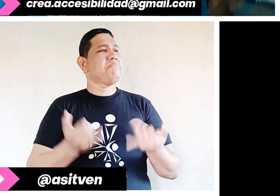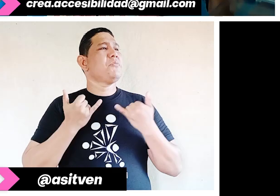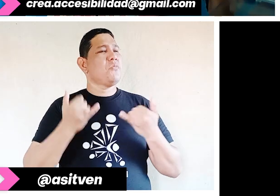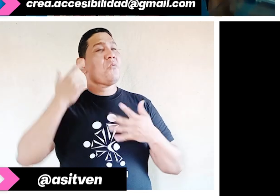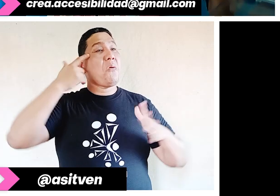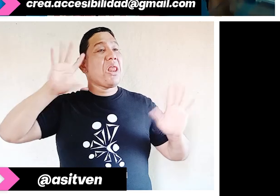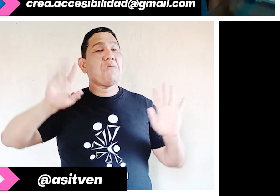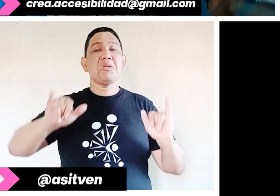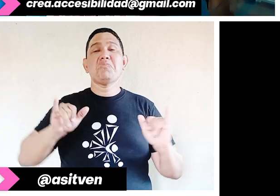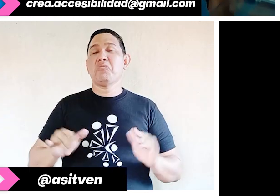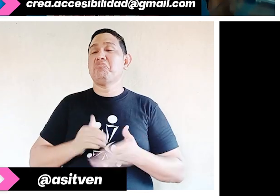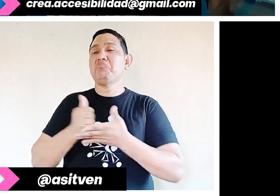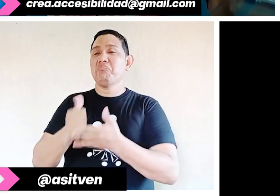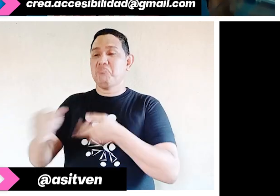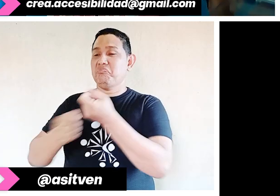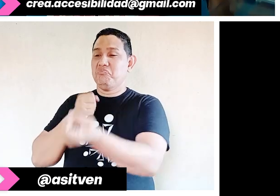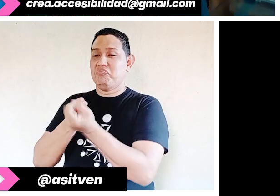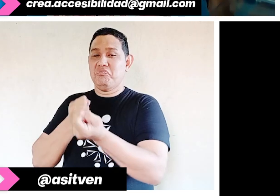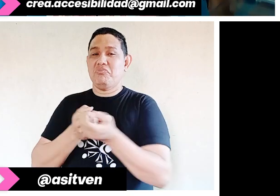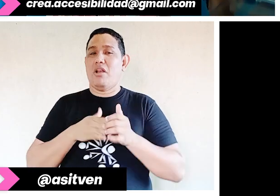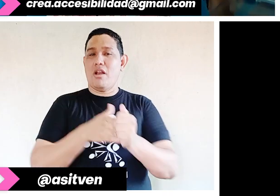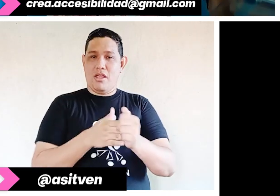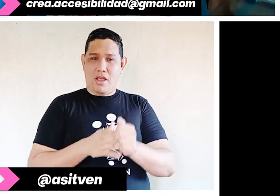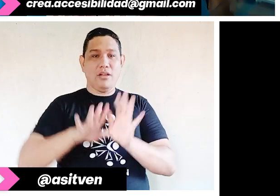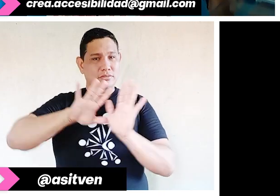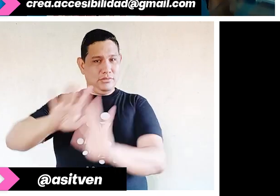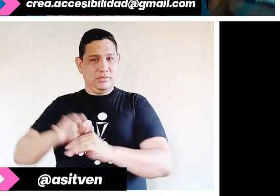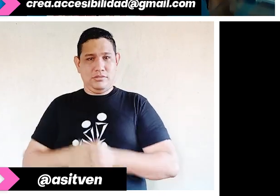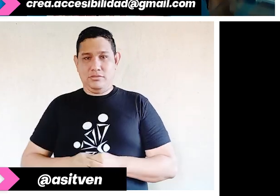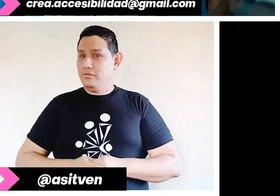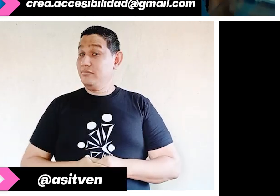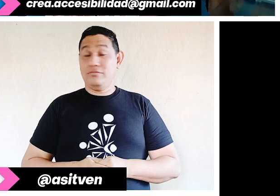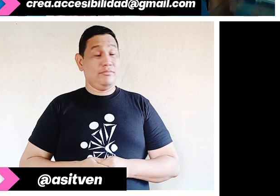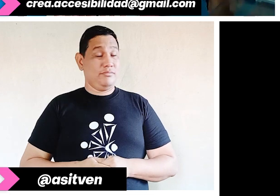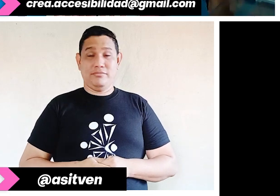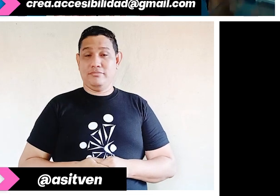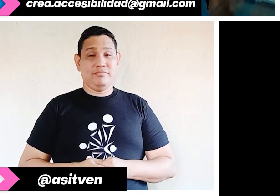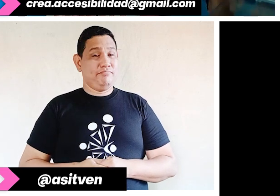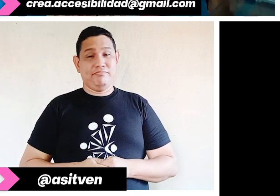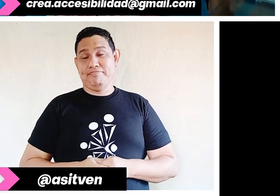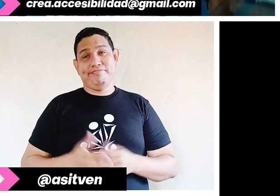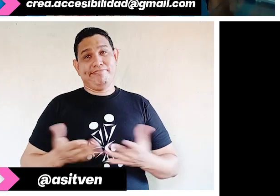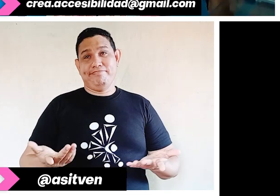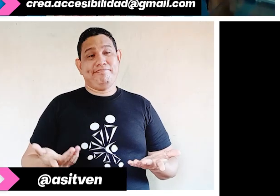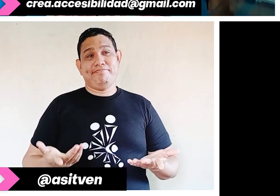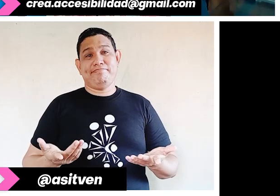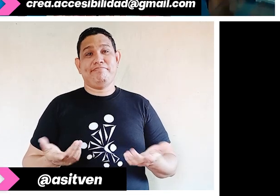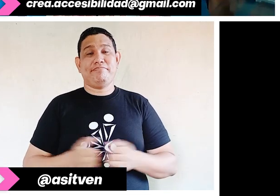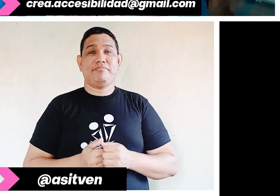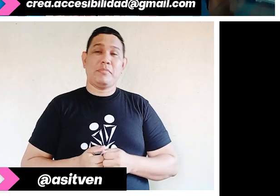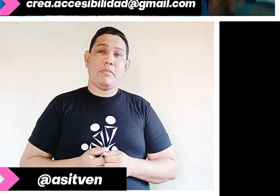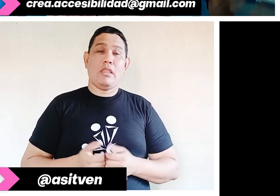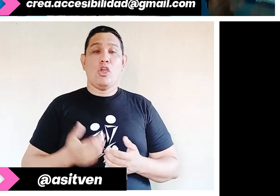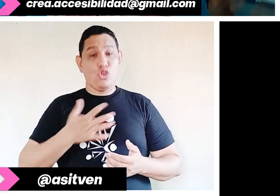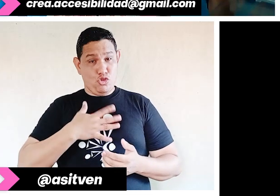creemos que le va a ser más útil. Y eso realmente es un poco porque